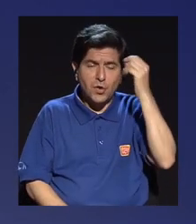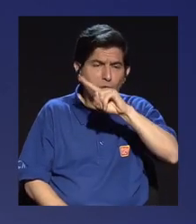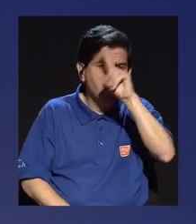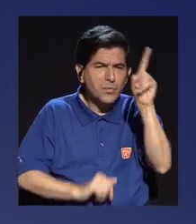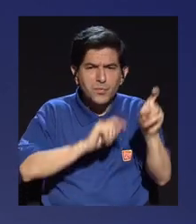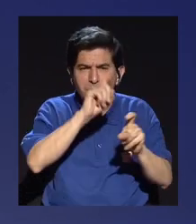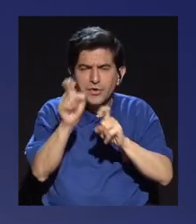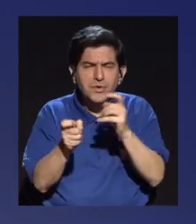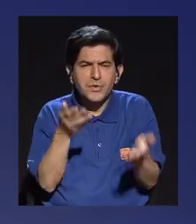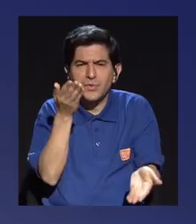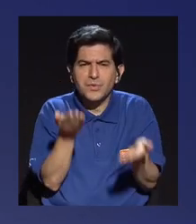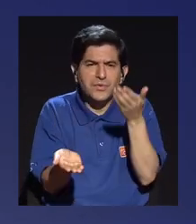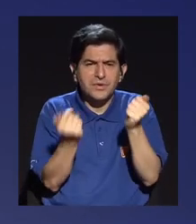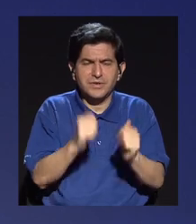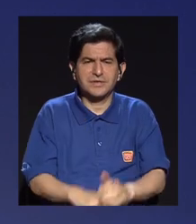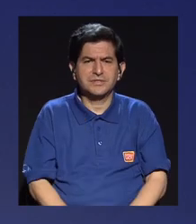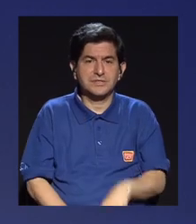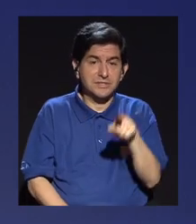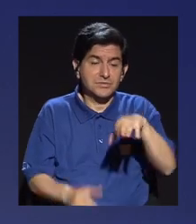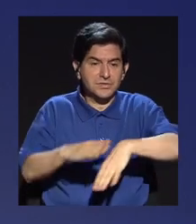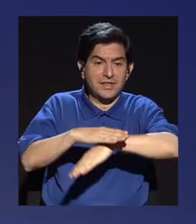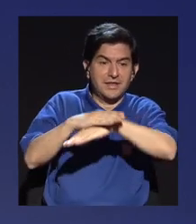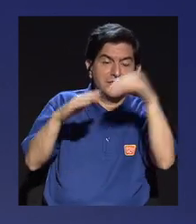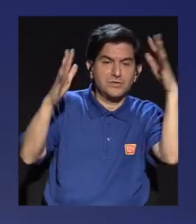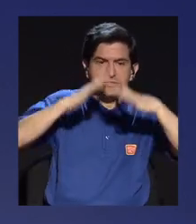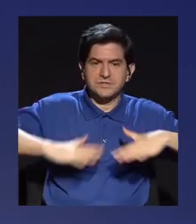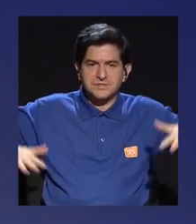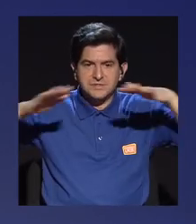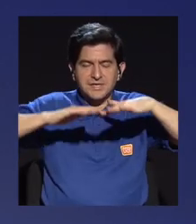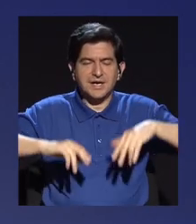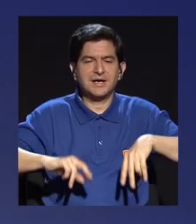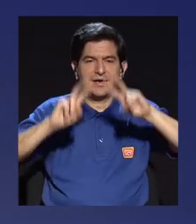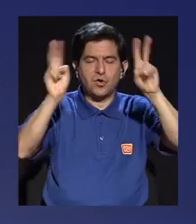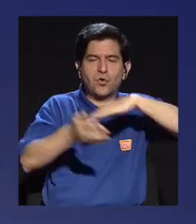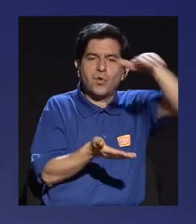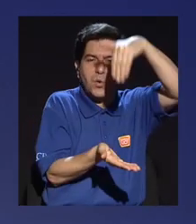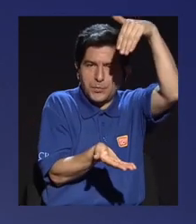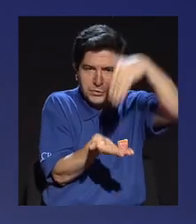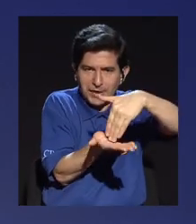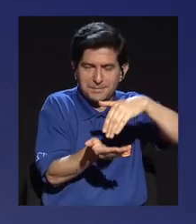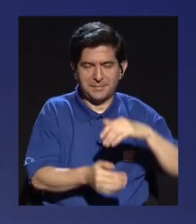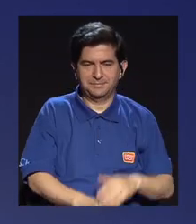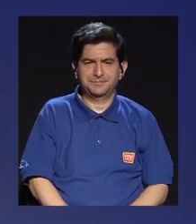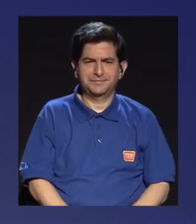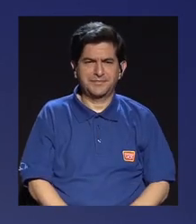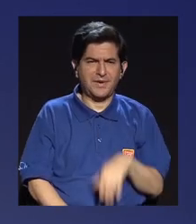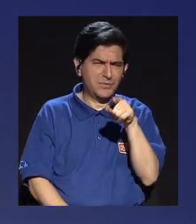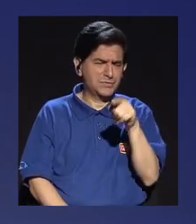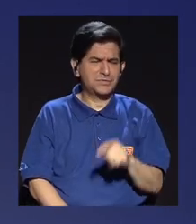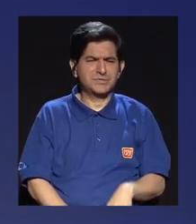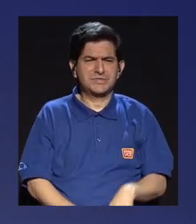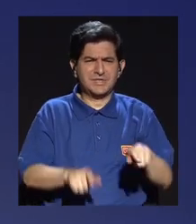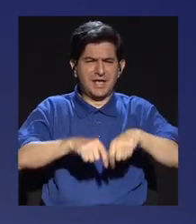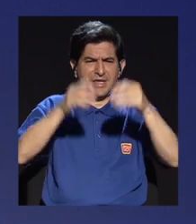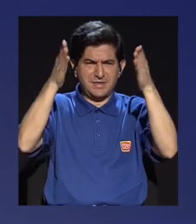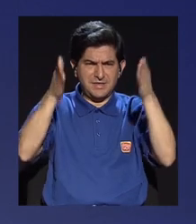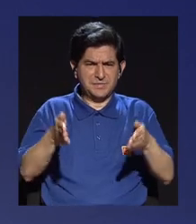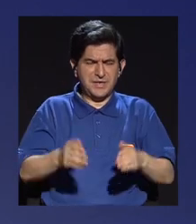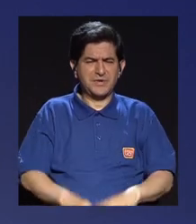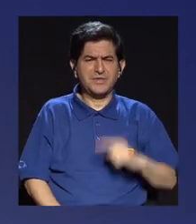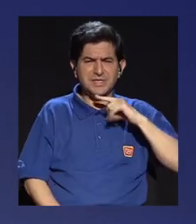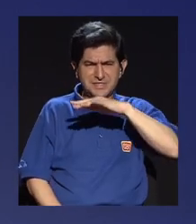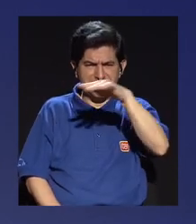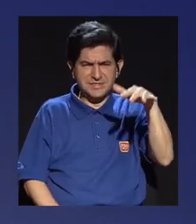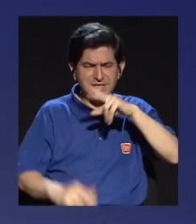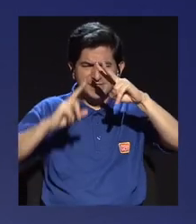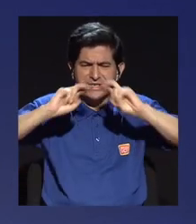opinión consultiva de algún modo los saca del mapa como tema central. ¿Cómo leen ustedes como periodistas esa realidad